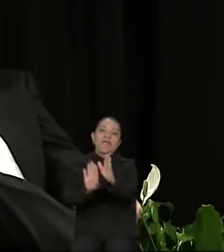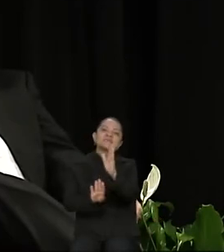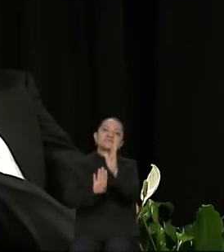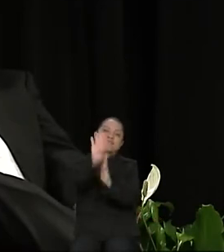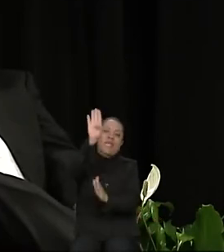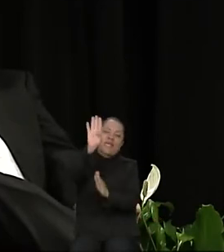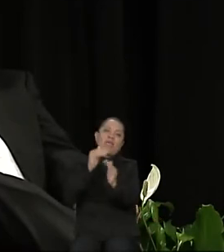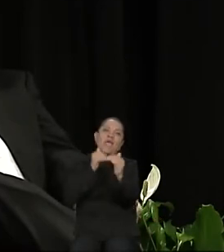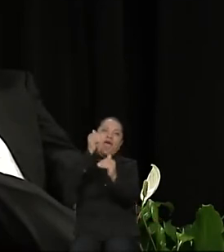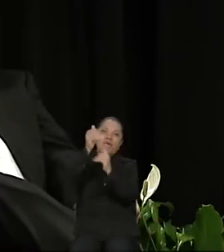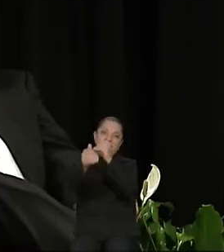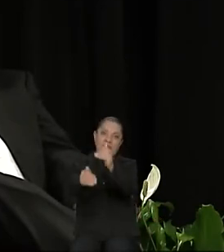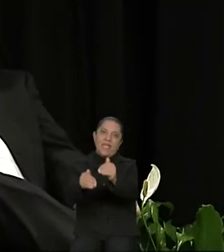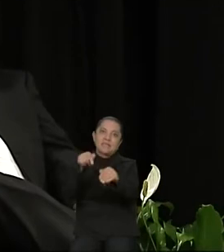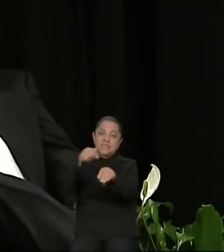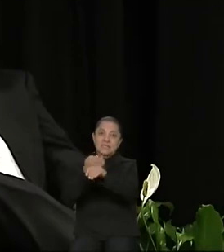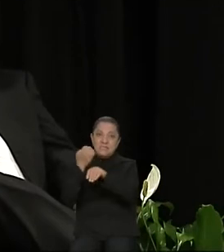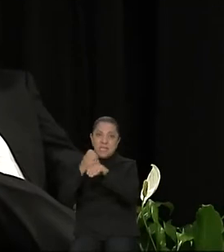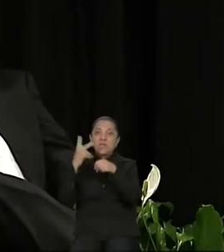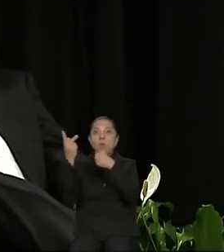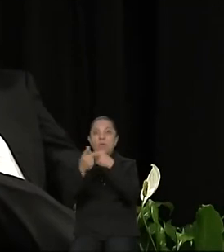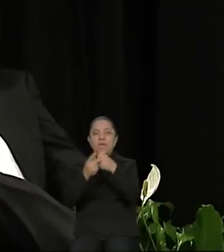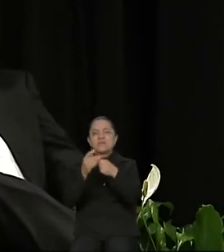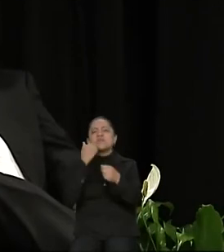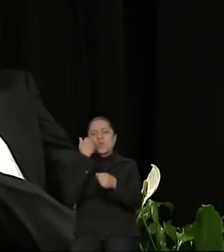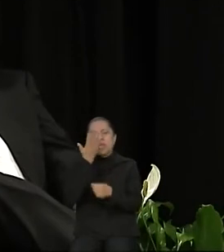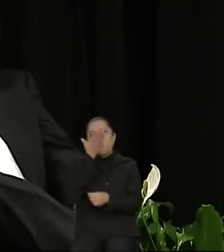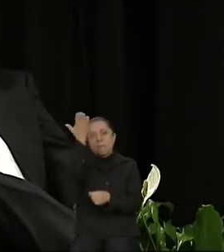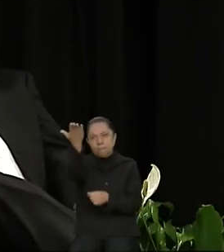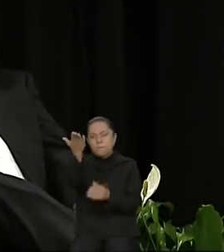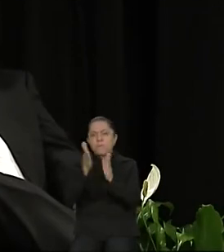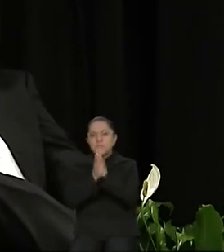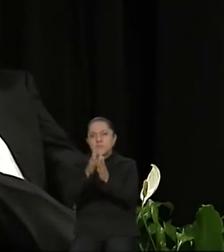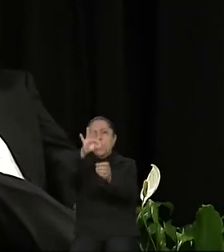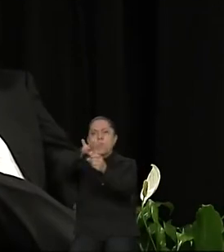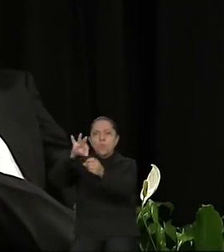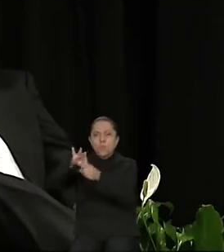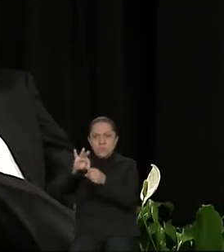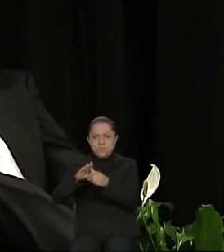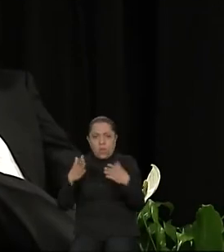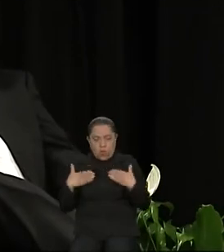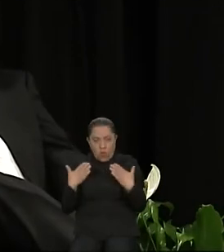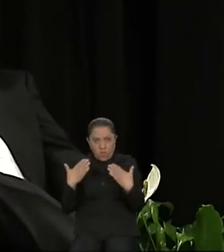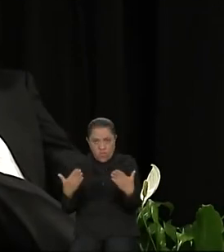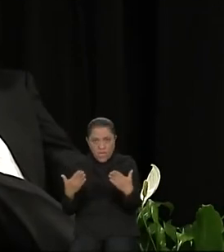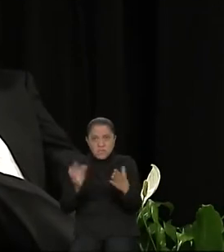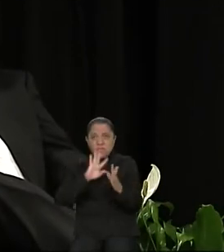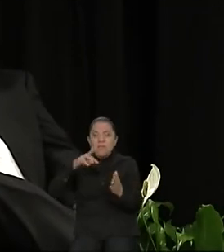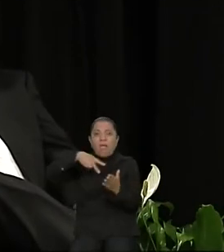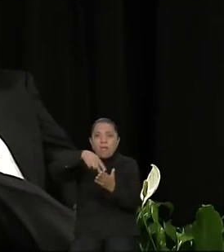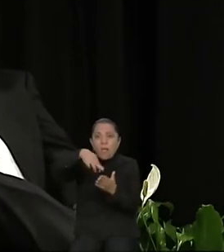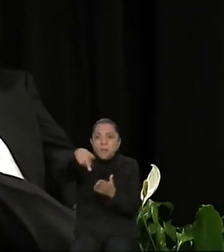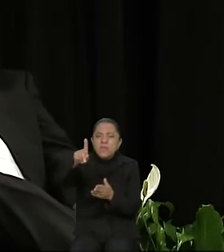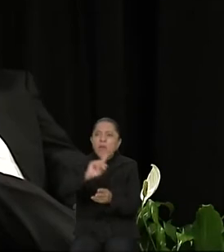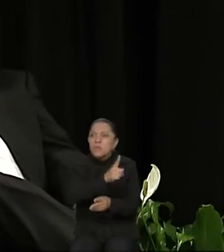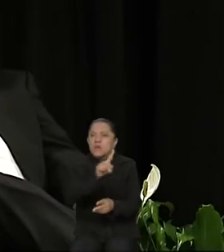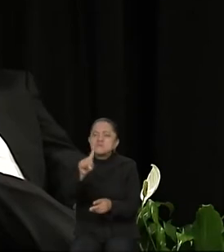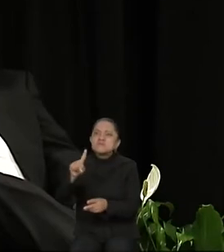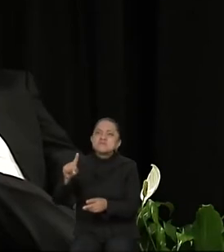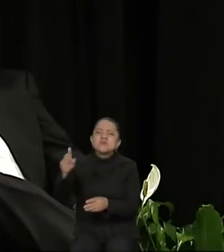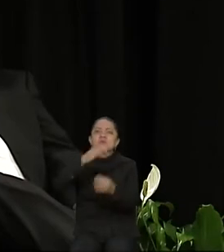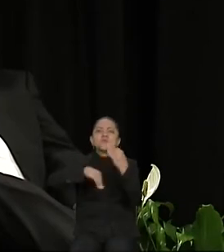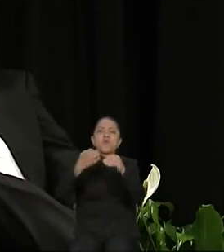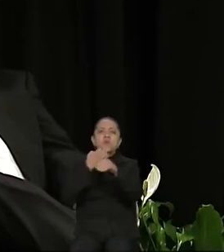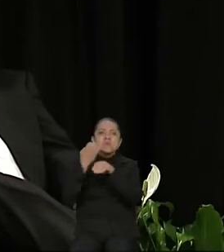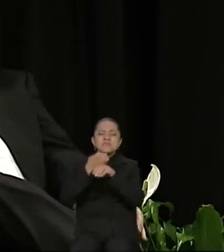Quiero pedirles un voto de confianza. Hemos caminado el Estado y hemos escuchado las principales necesidades de cada uno de los municipios